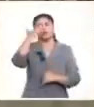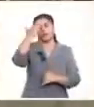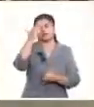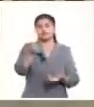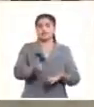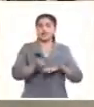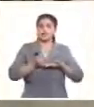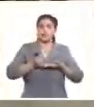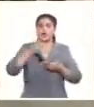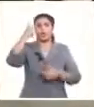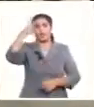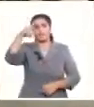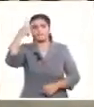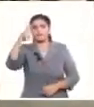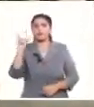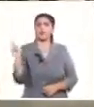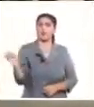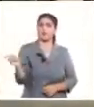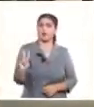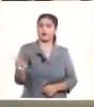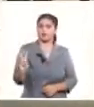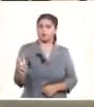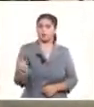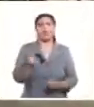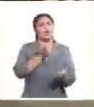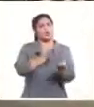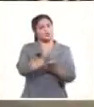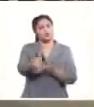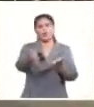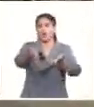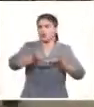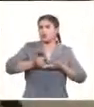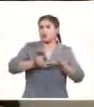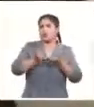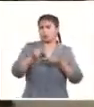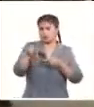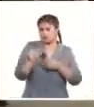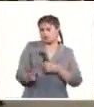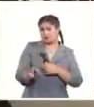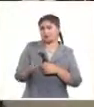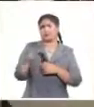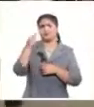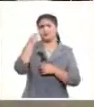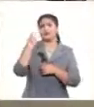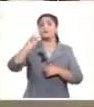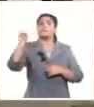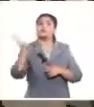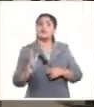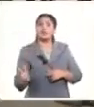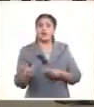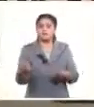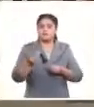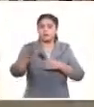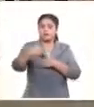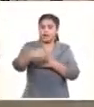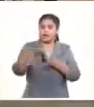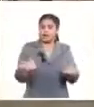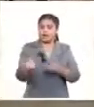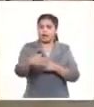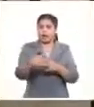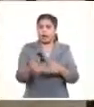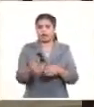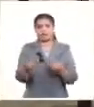México, de Venezuela, donde nos siguen llegando muestras solidarias de diferentes países amigos para apoyar en este momento de